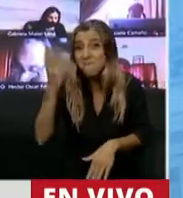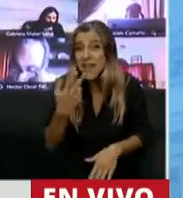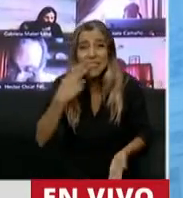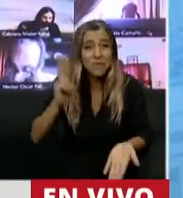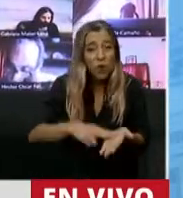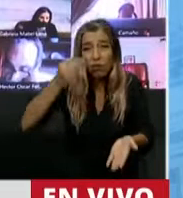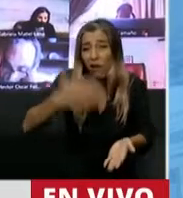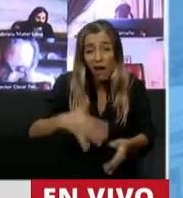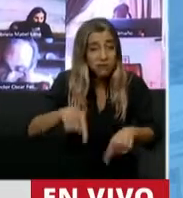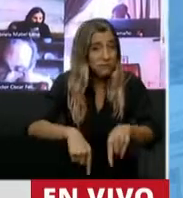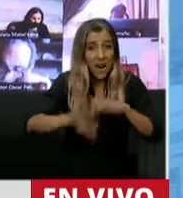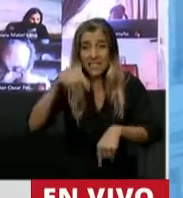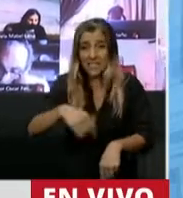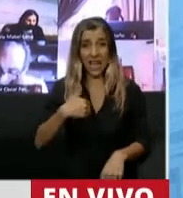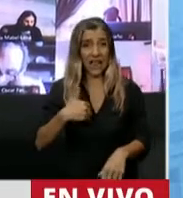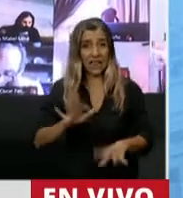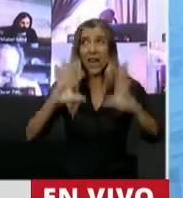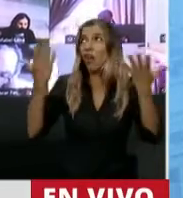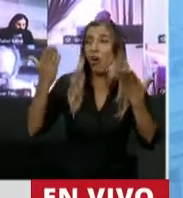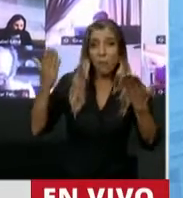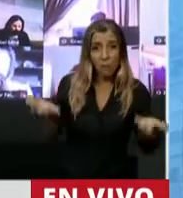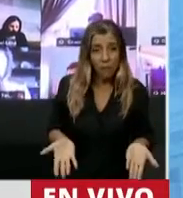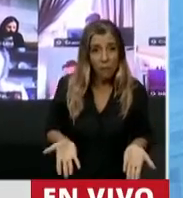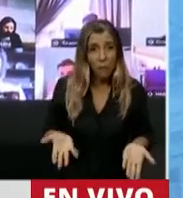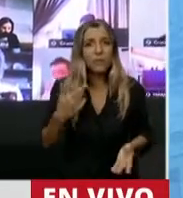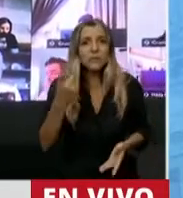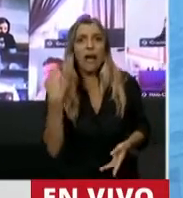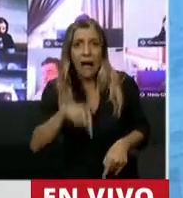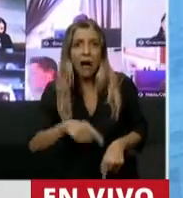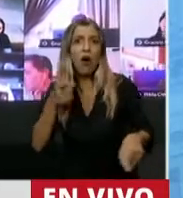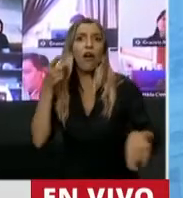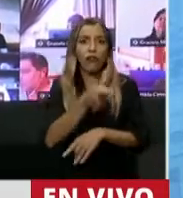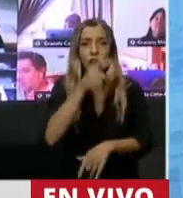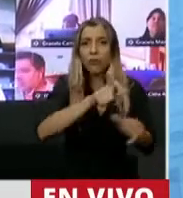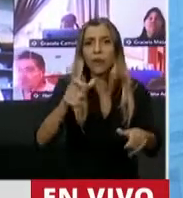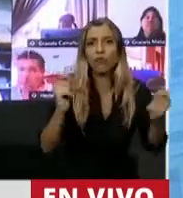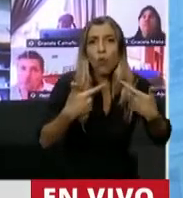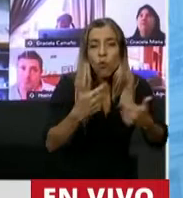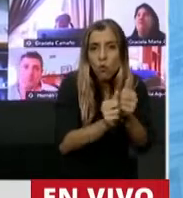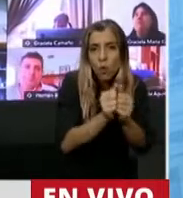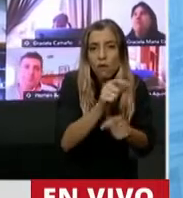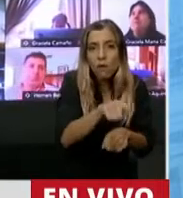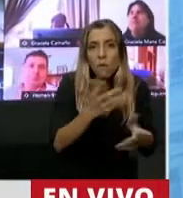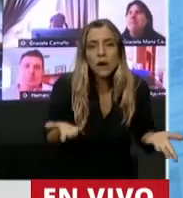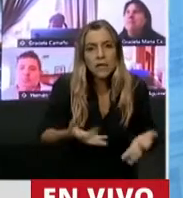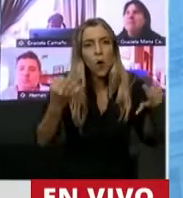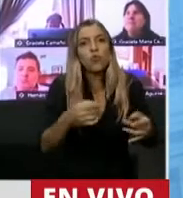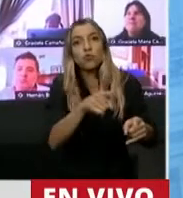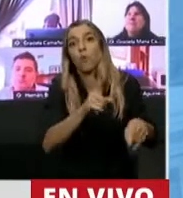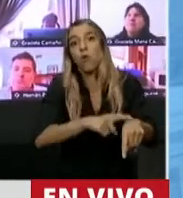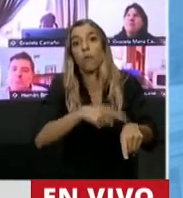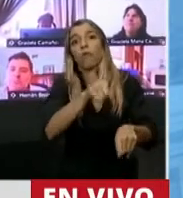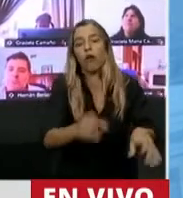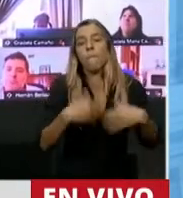de pegarle un tiro en el pie a los empresarios que tienen que empujar el carro a la salida de esta enorme